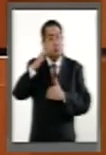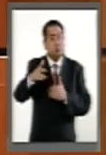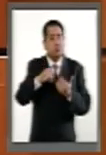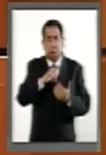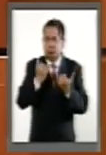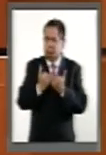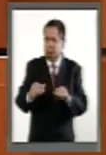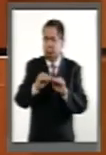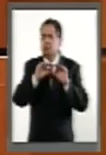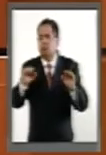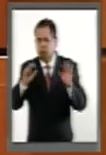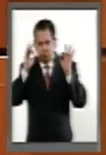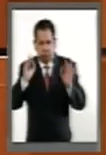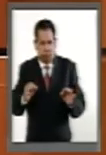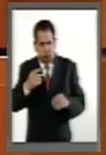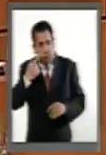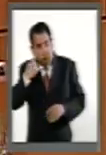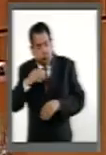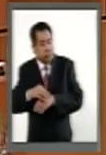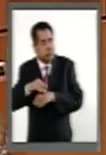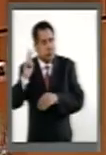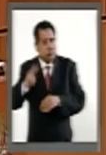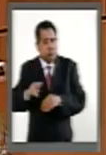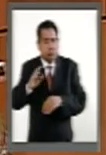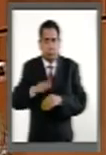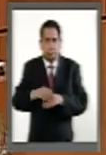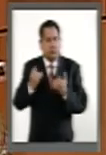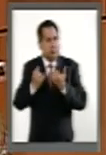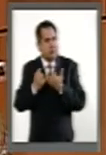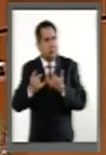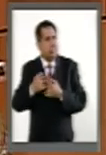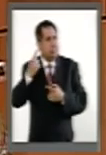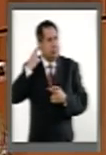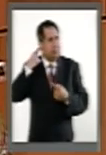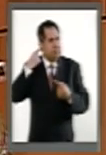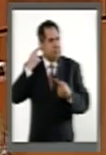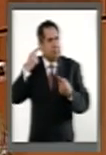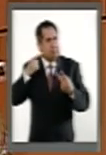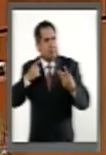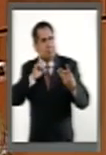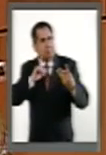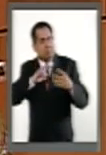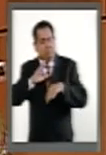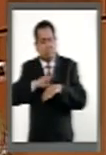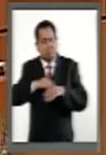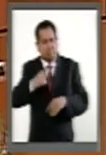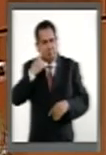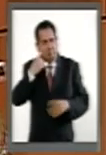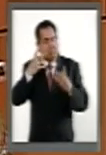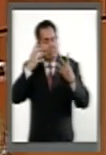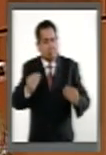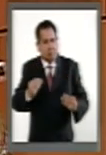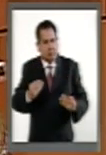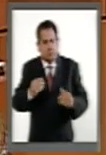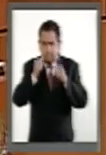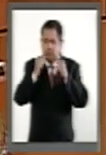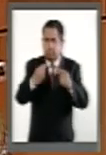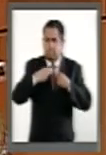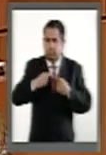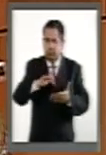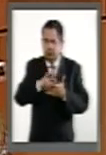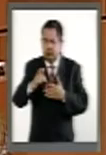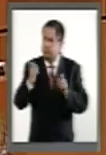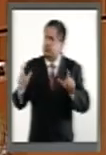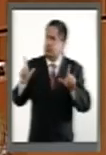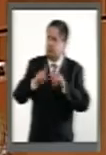que se traduzca en más historias de éxito como la de Rosario Marín. Por su atención, muchas gracias. Es